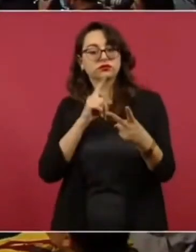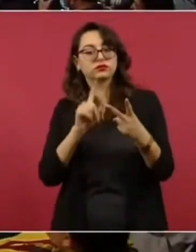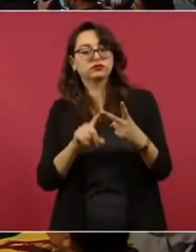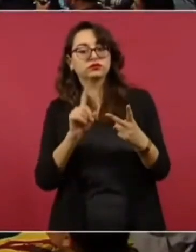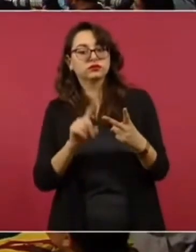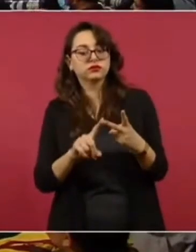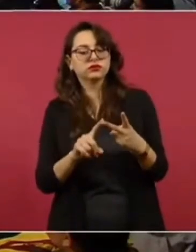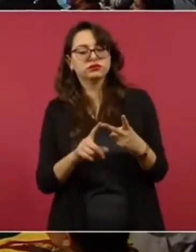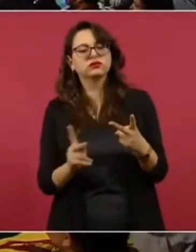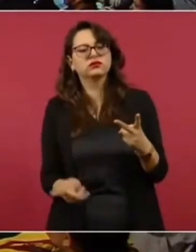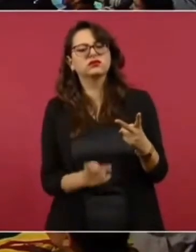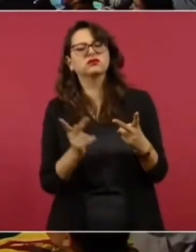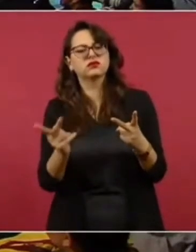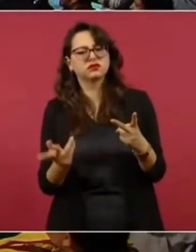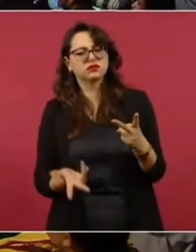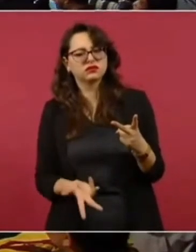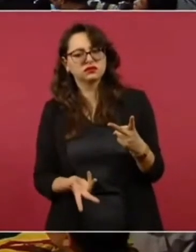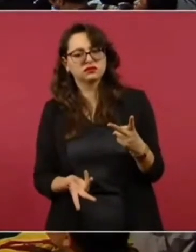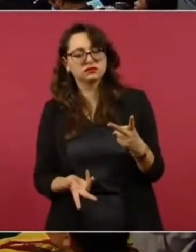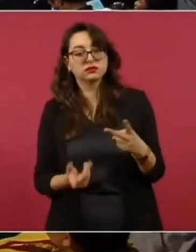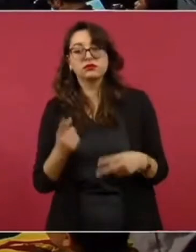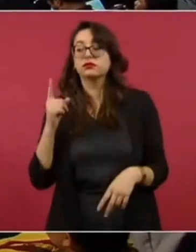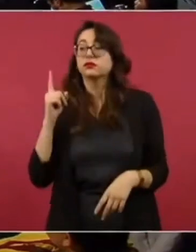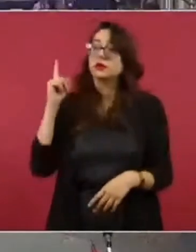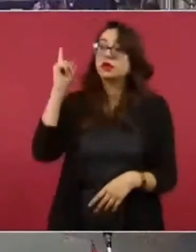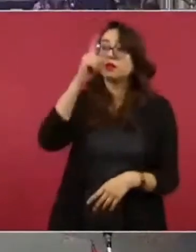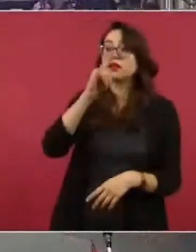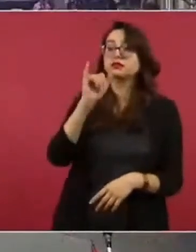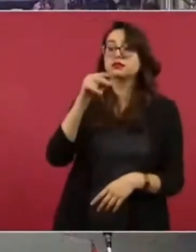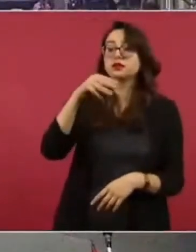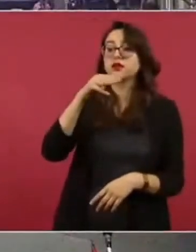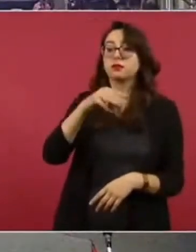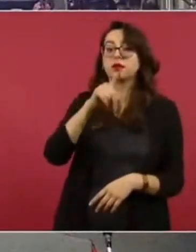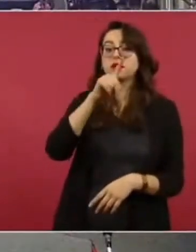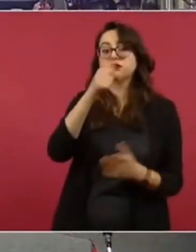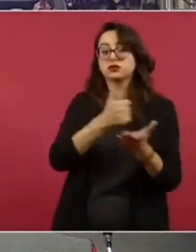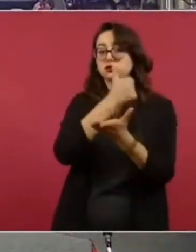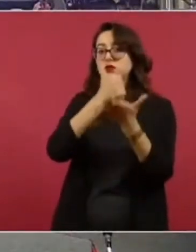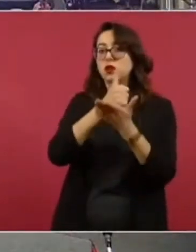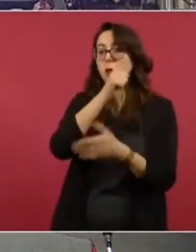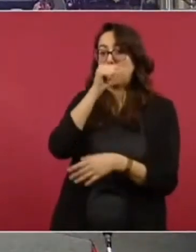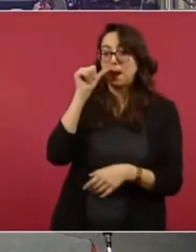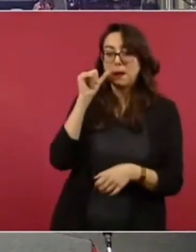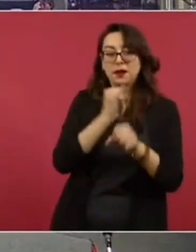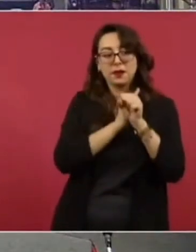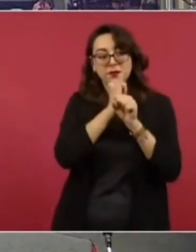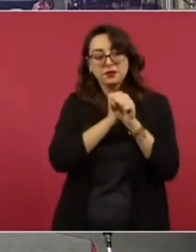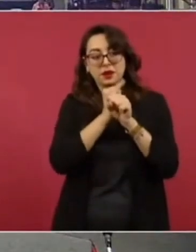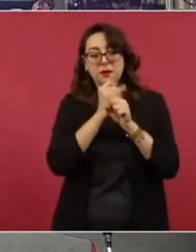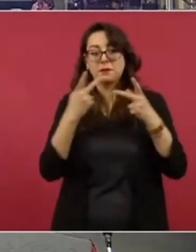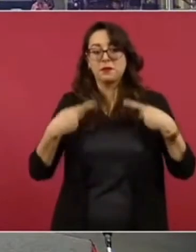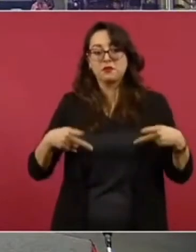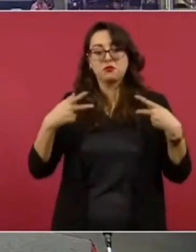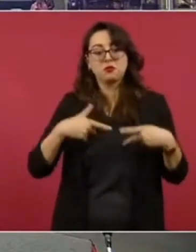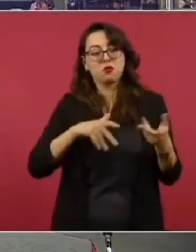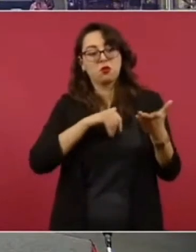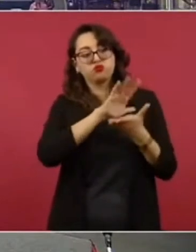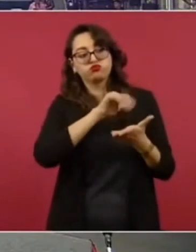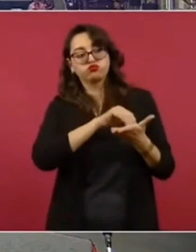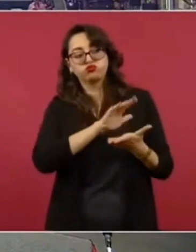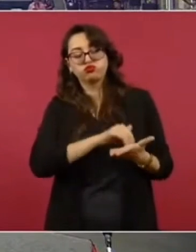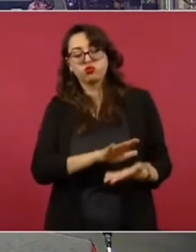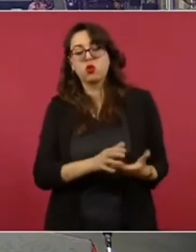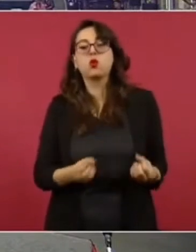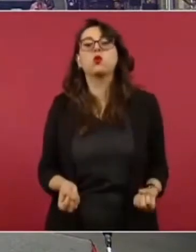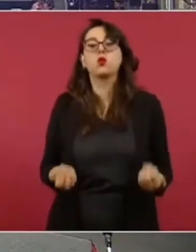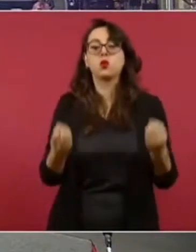perdón. En el caso del Instituto Nacional de Migración, ¿cómo van las investigaciones y si se tiene el reporte de las personas que